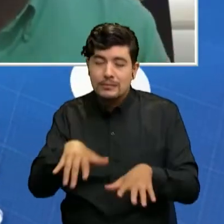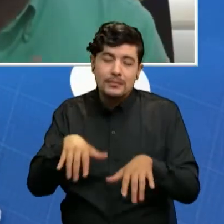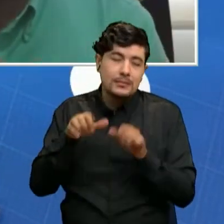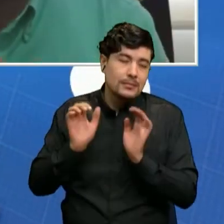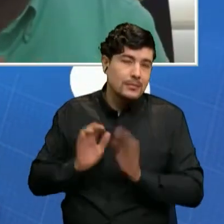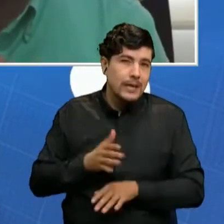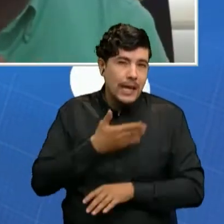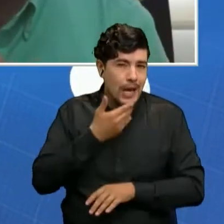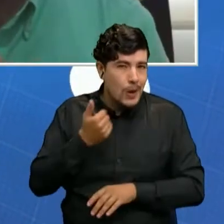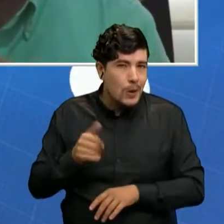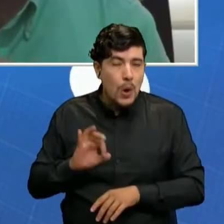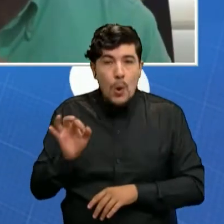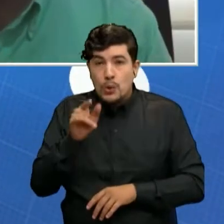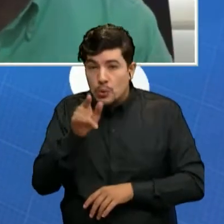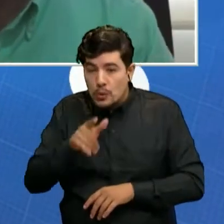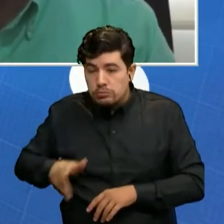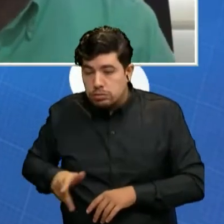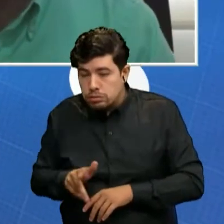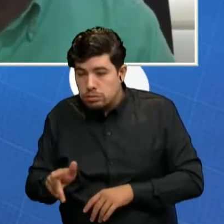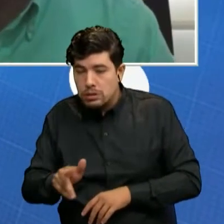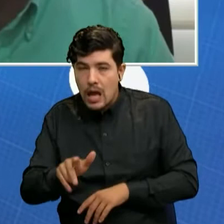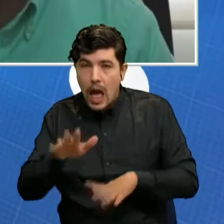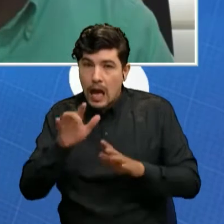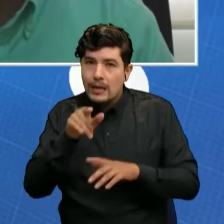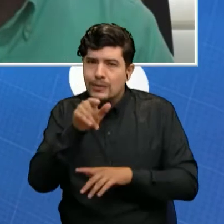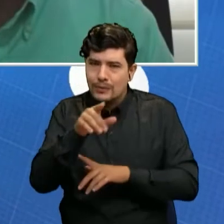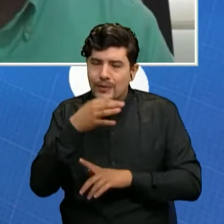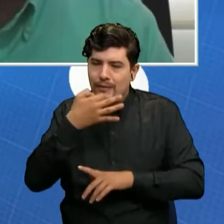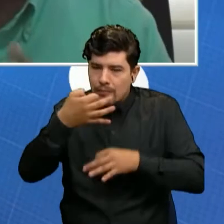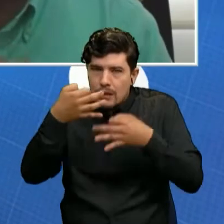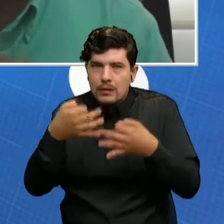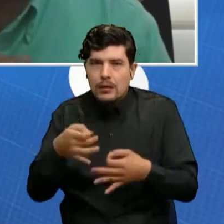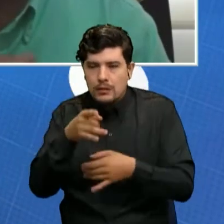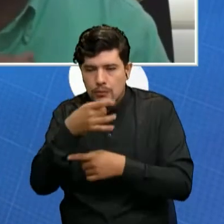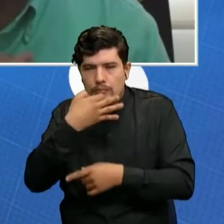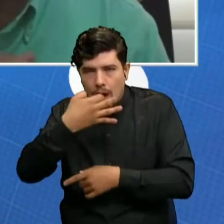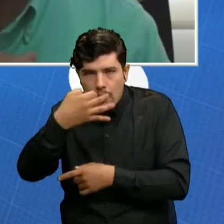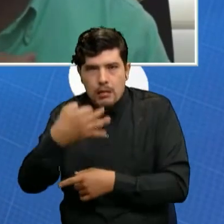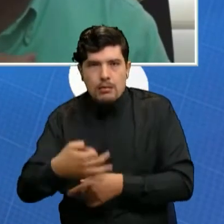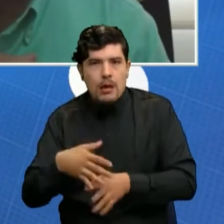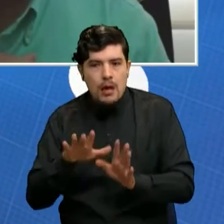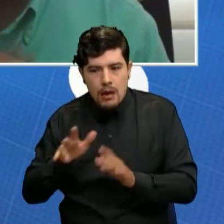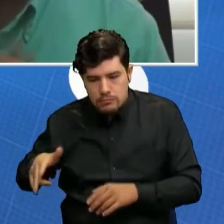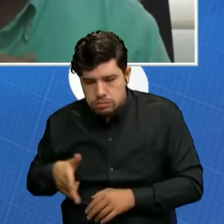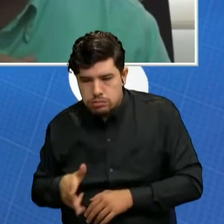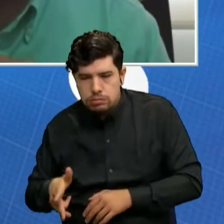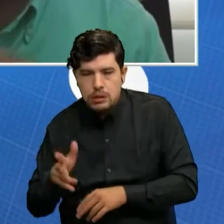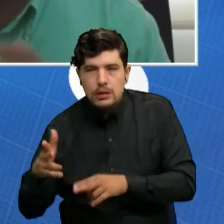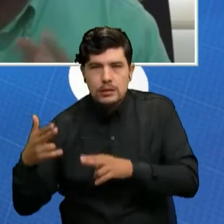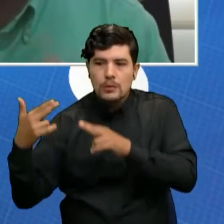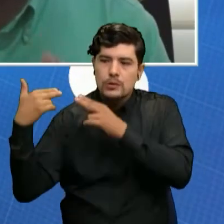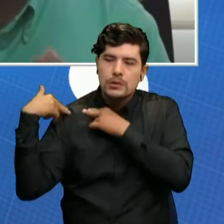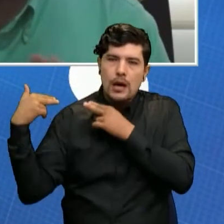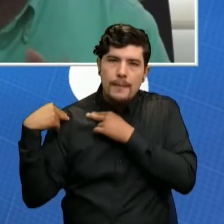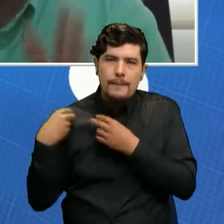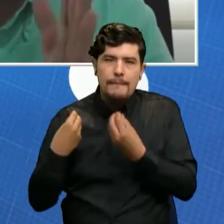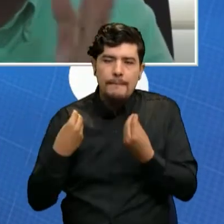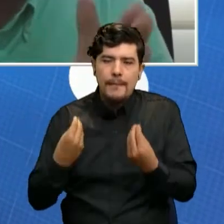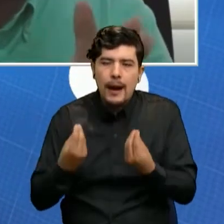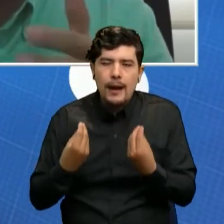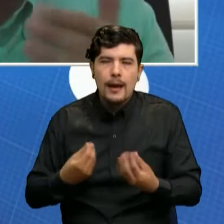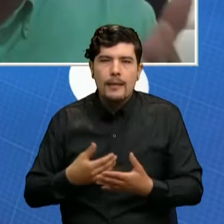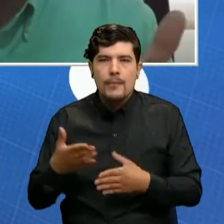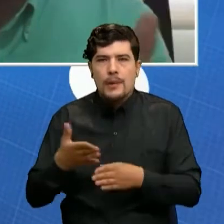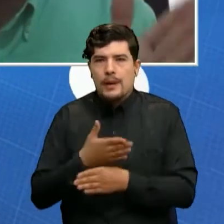o que si van a viajar, pues que realmente lo hagan, lo hagan de manera responsable para poder también tomar